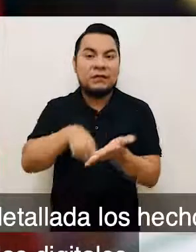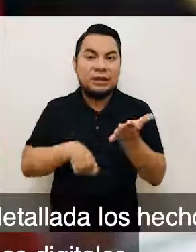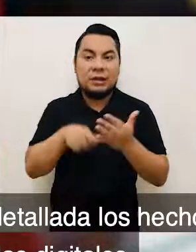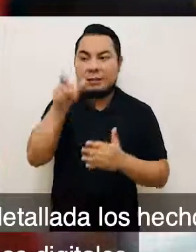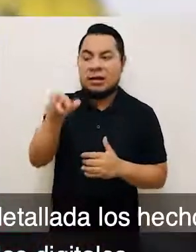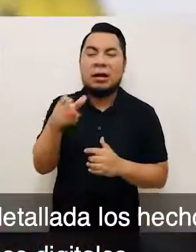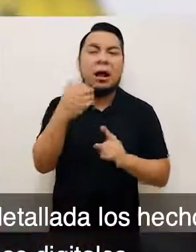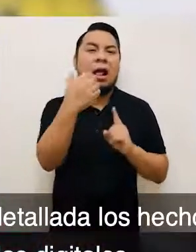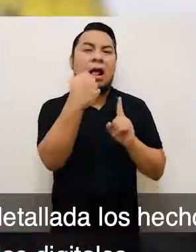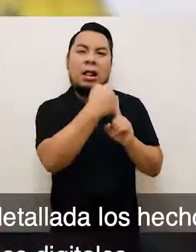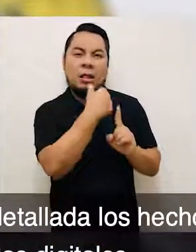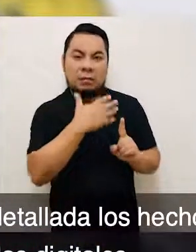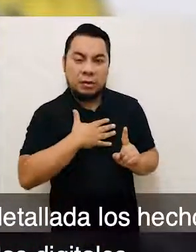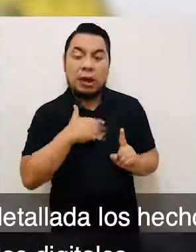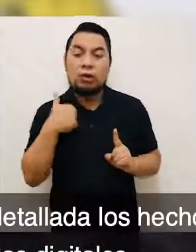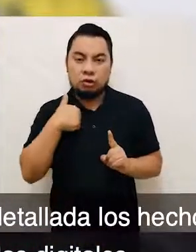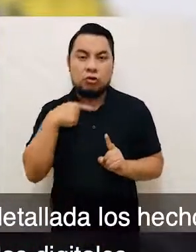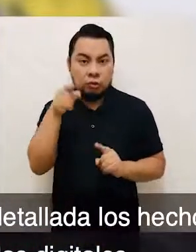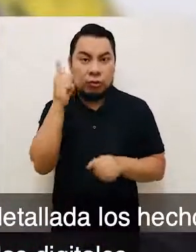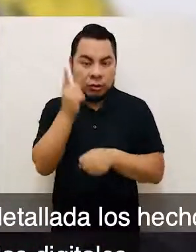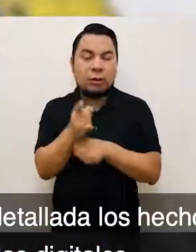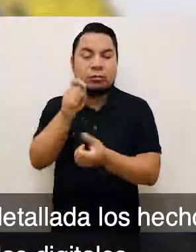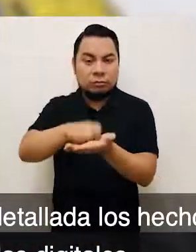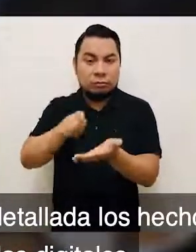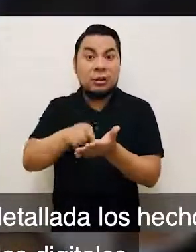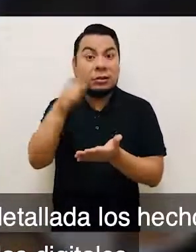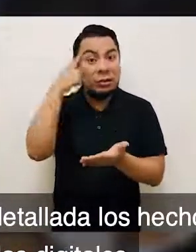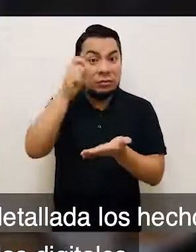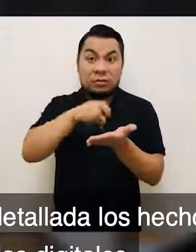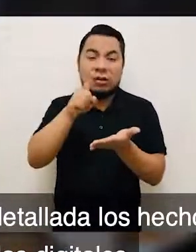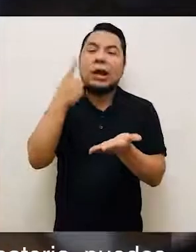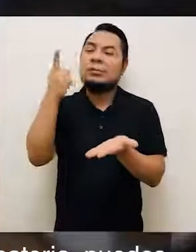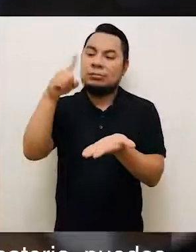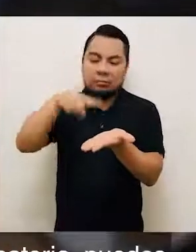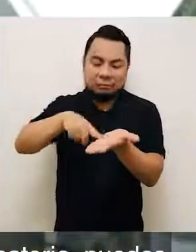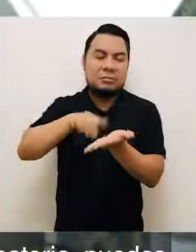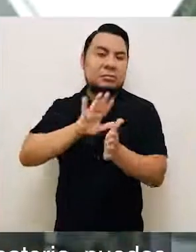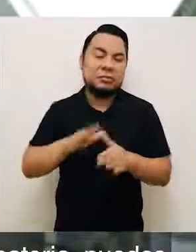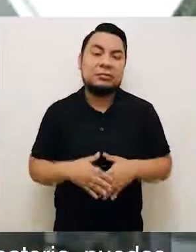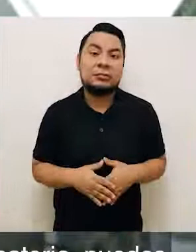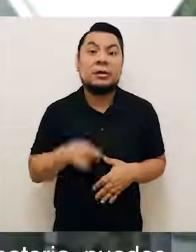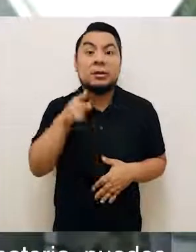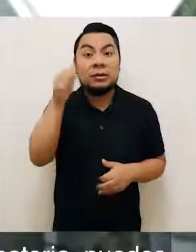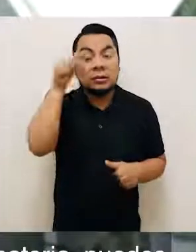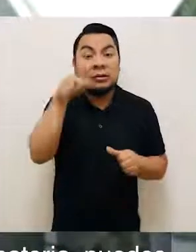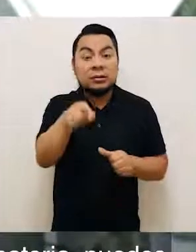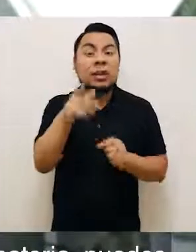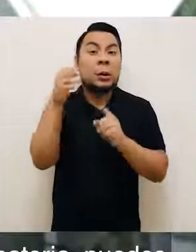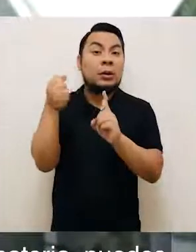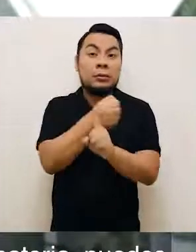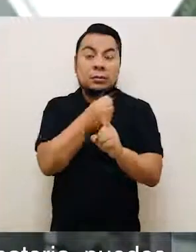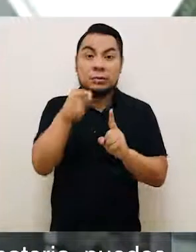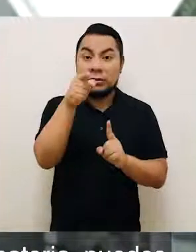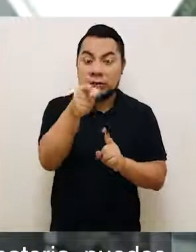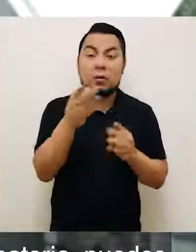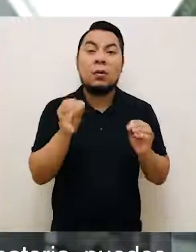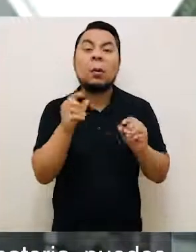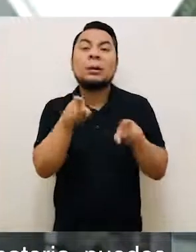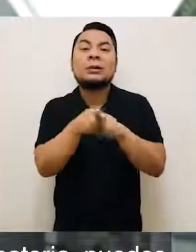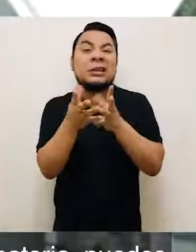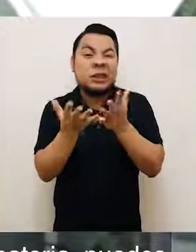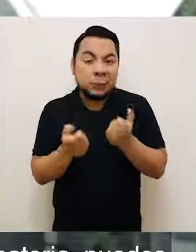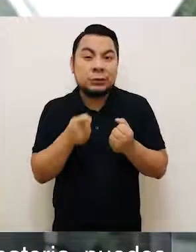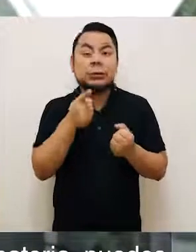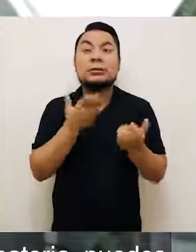persona agraviada. Si no sabe firmar, podrá poner su huella dactilar. Recuerda que si eres víctima de violencia o